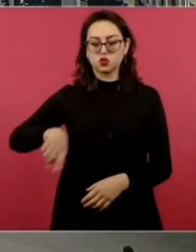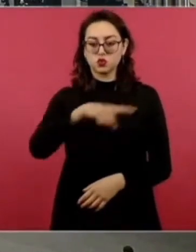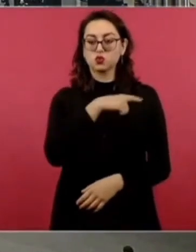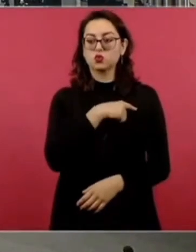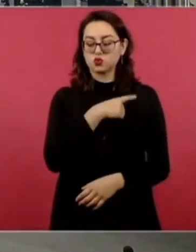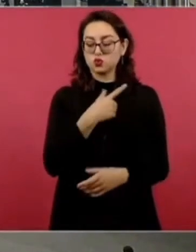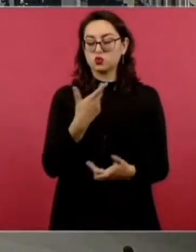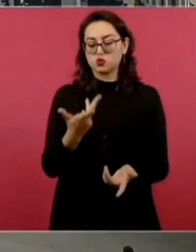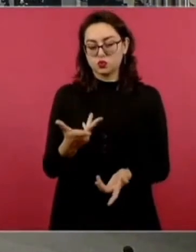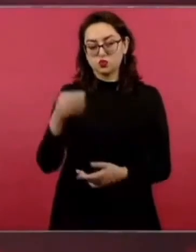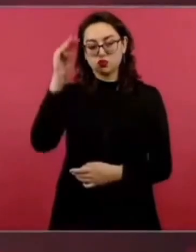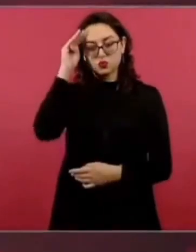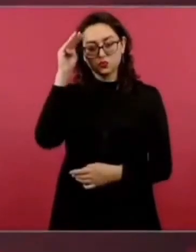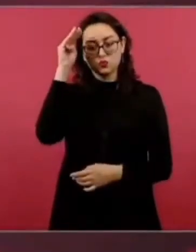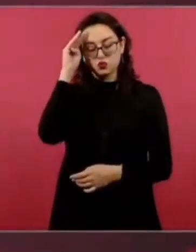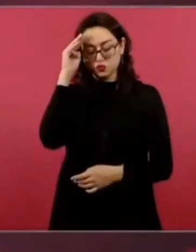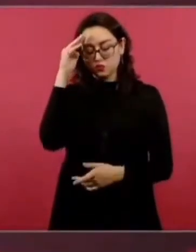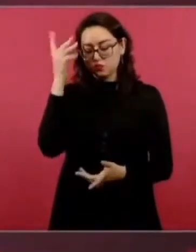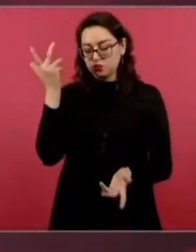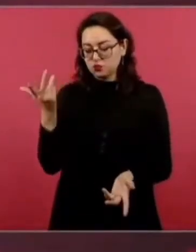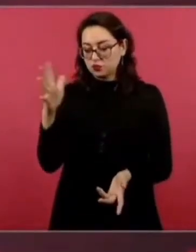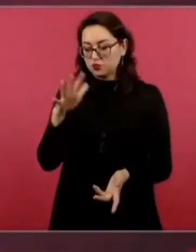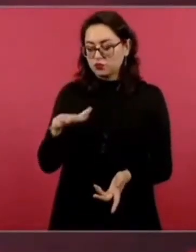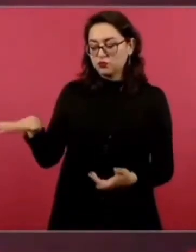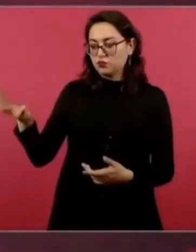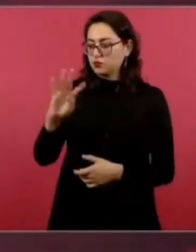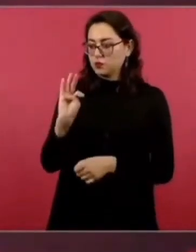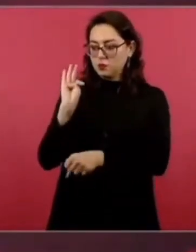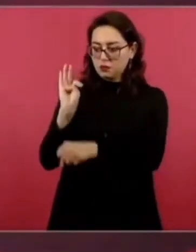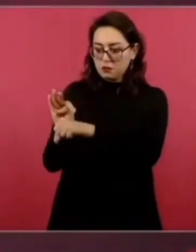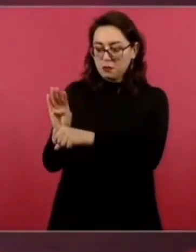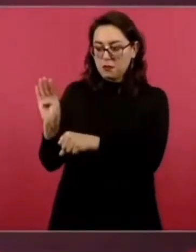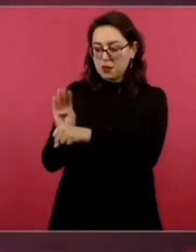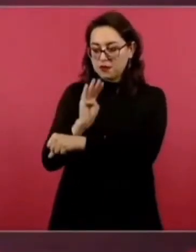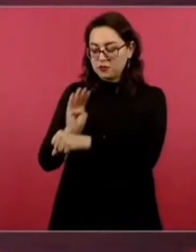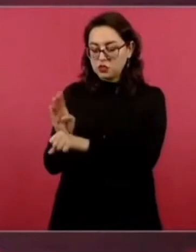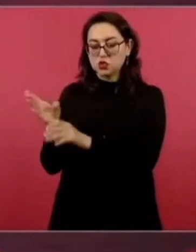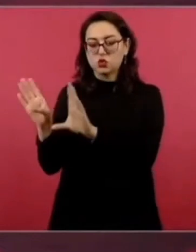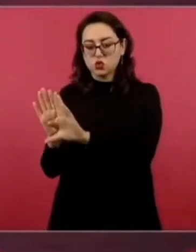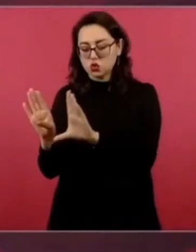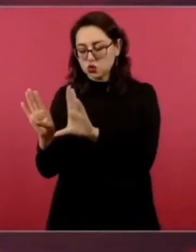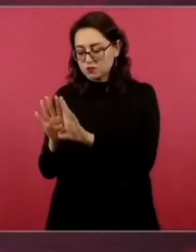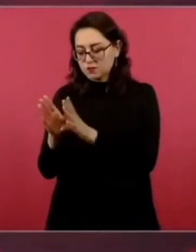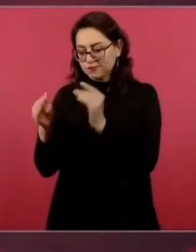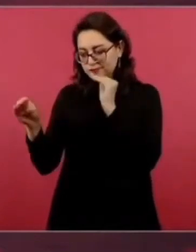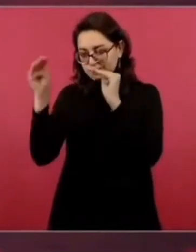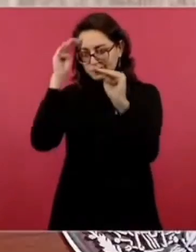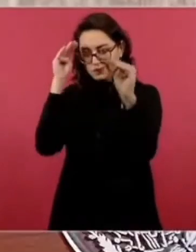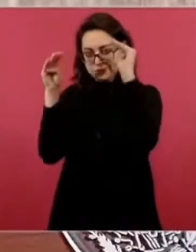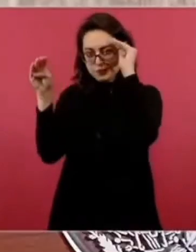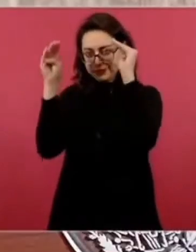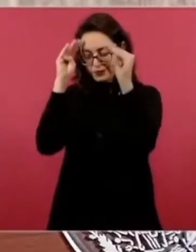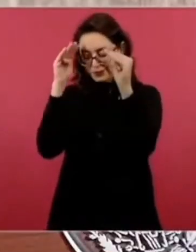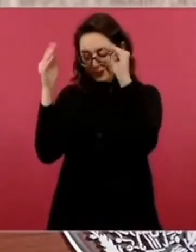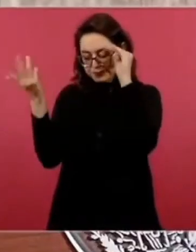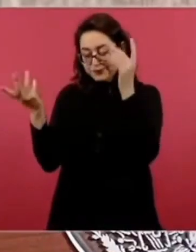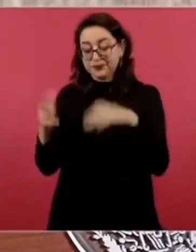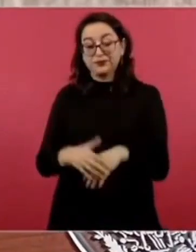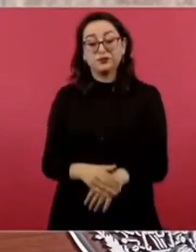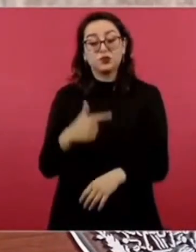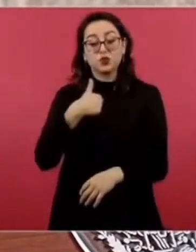Ahí volvemos a lo mismo, aunque no les guste a los conservadores corruptos,